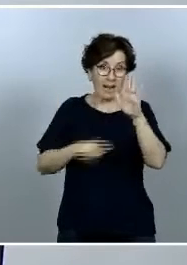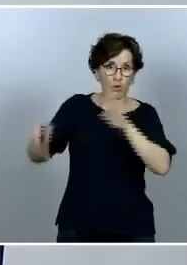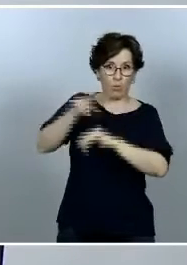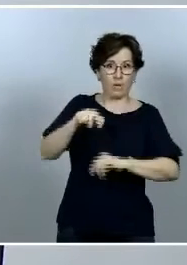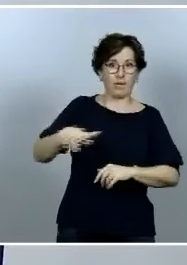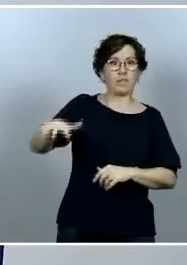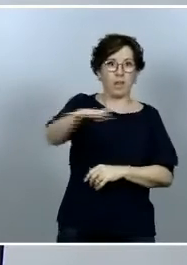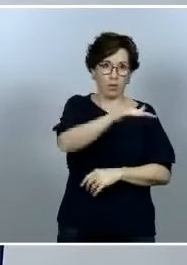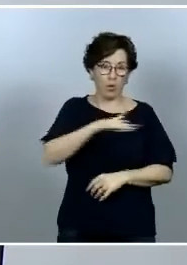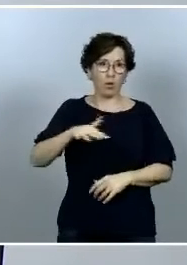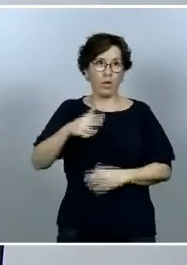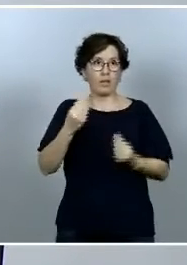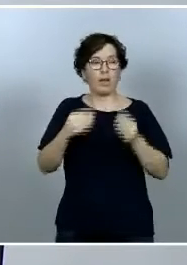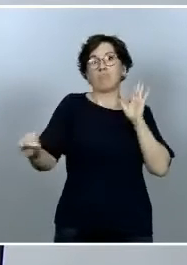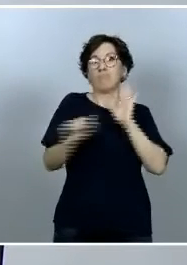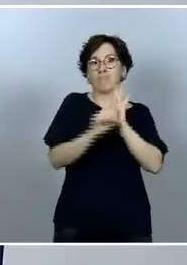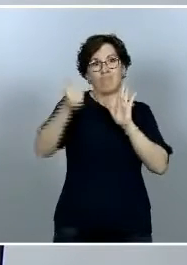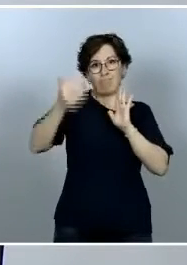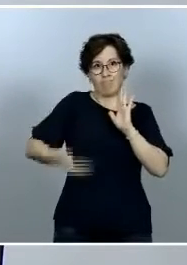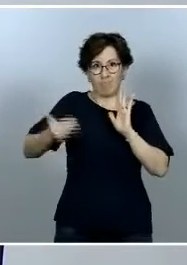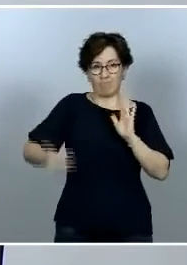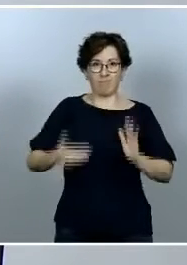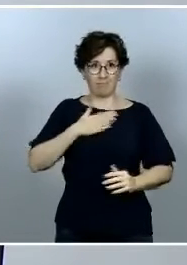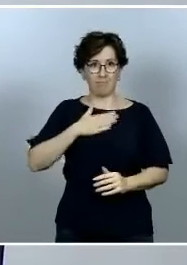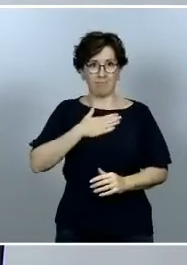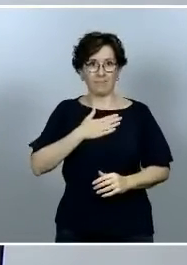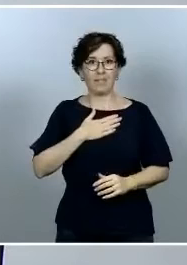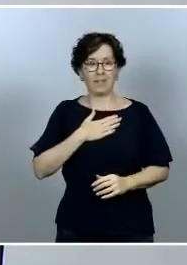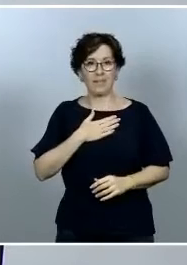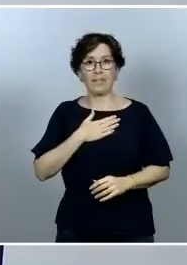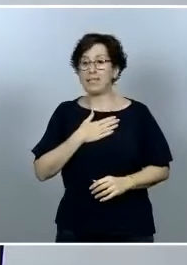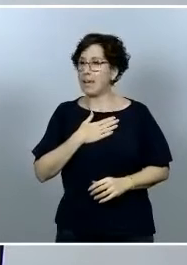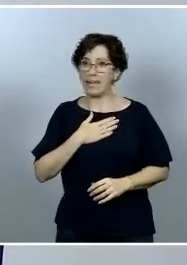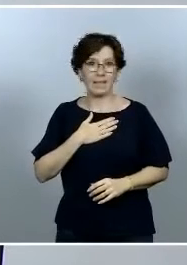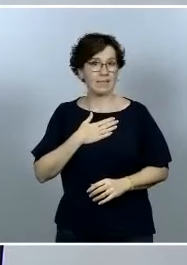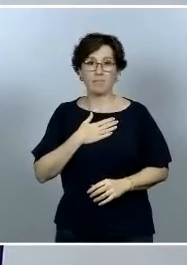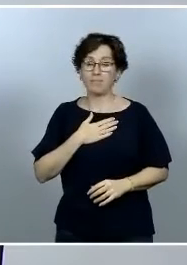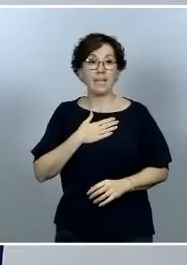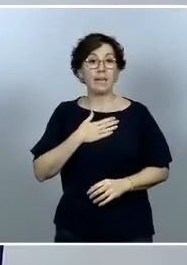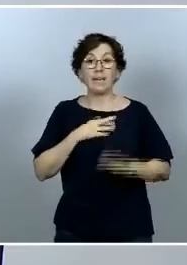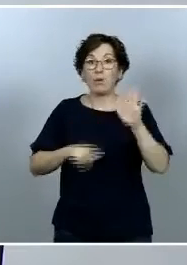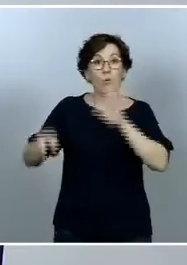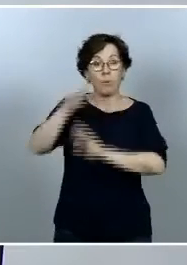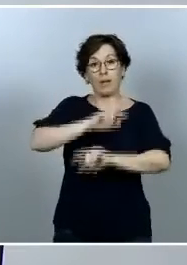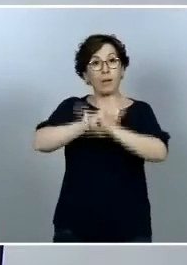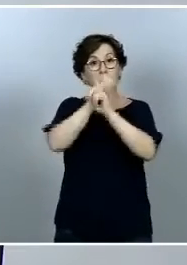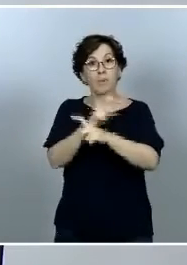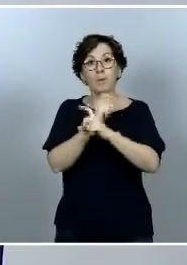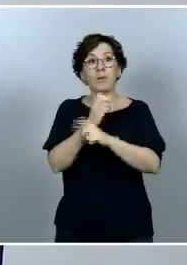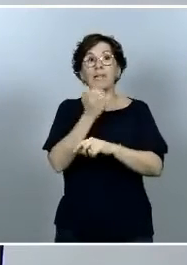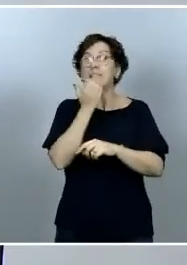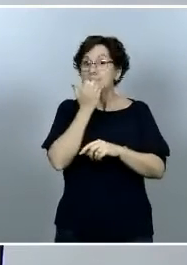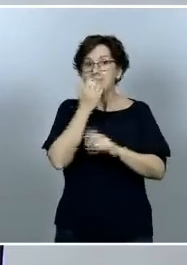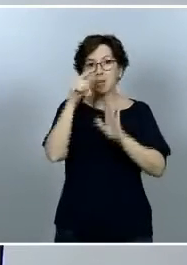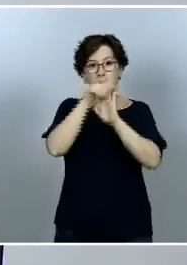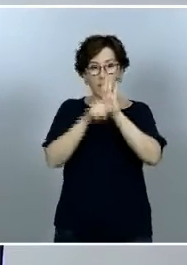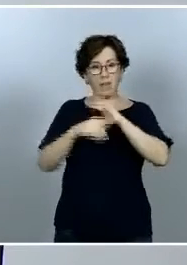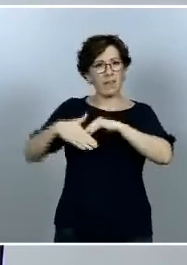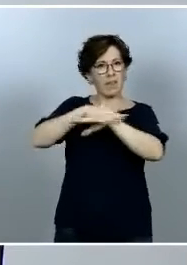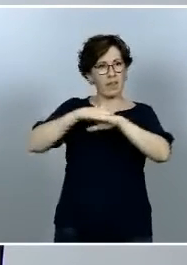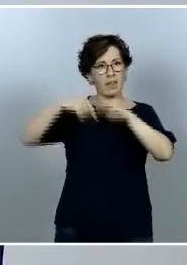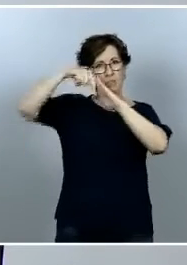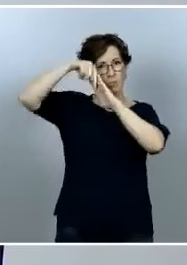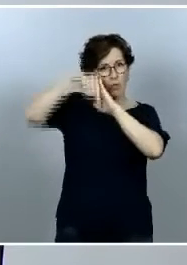emblemático y tan importante y que no conseguiremos recuperar sin medidas estructurales profundas importantes